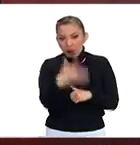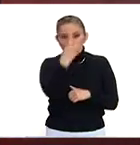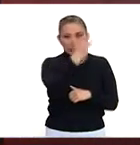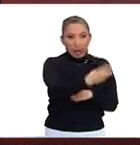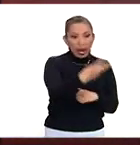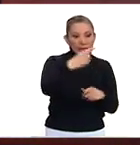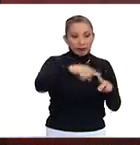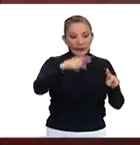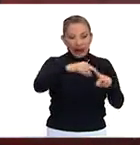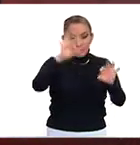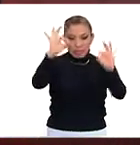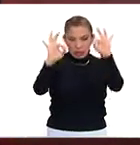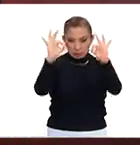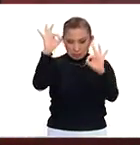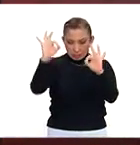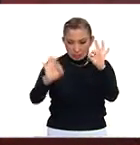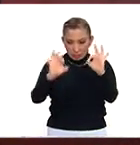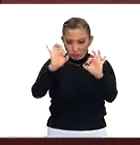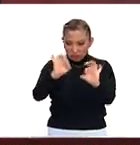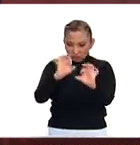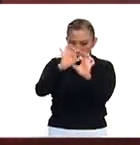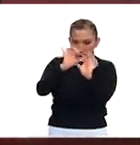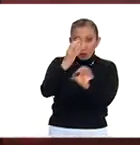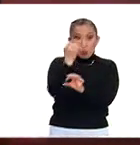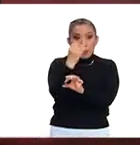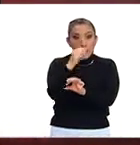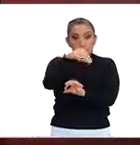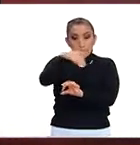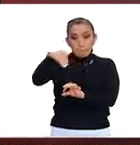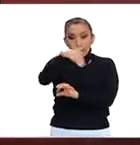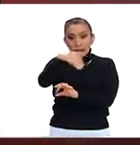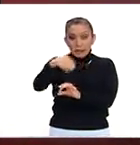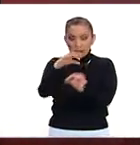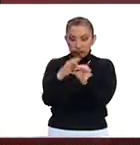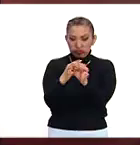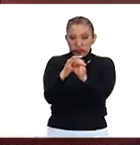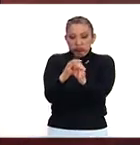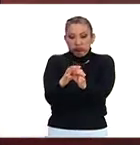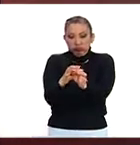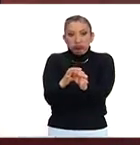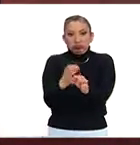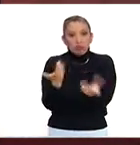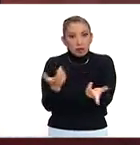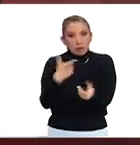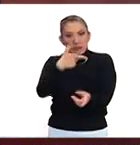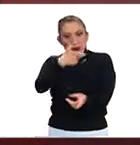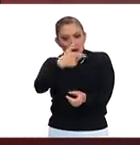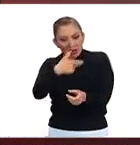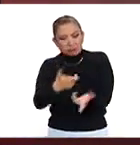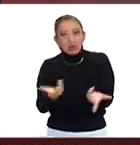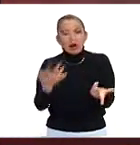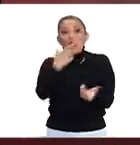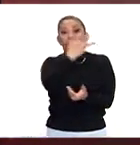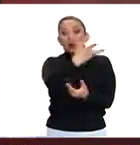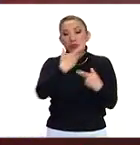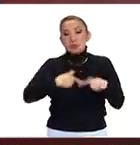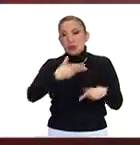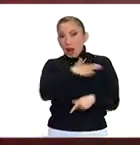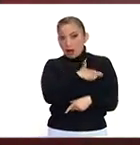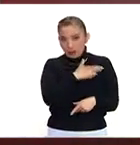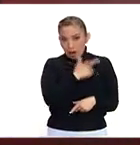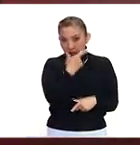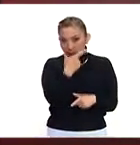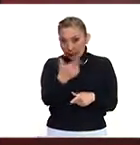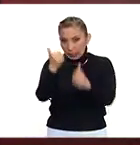tres diferentes calibres, incluso, uno de ellos es de nueve milímetros, así es de que, el, ahí es, los, ocho lesionados, o los, los